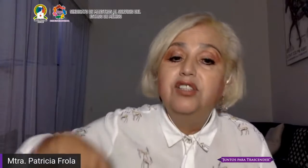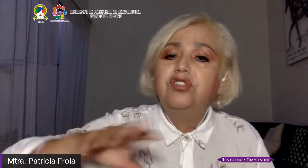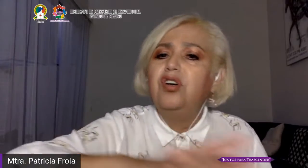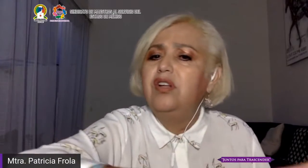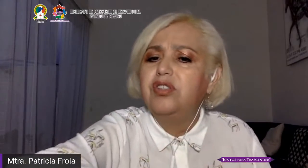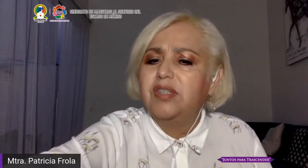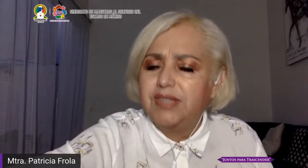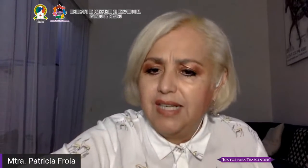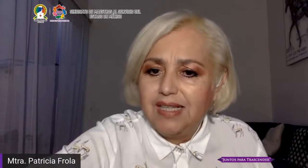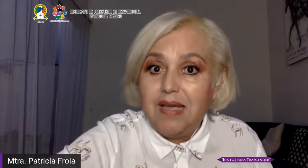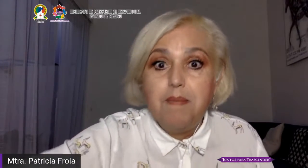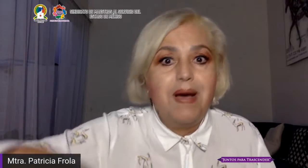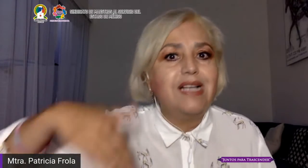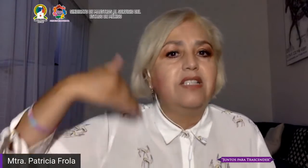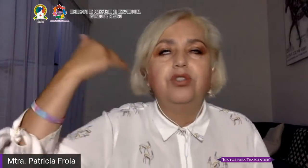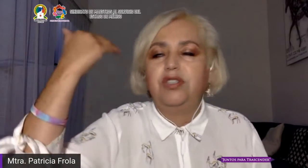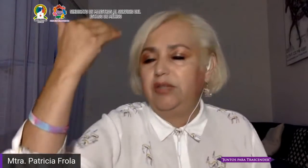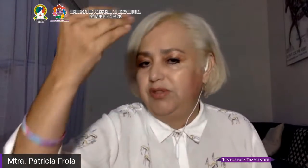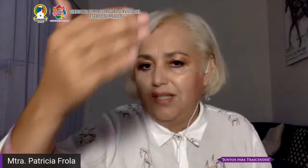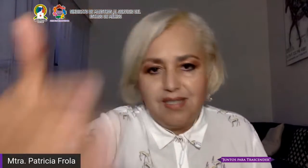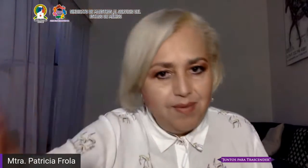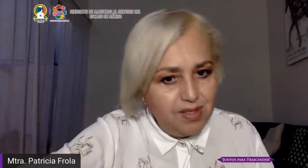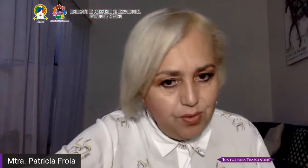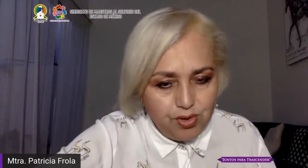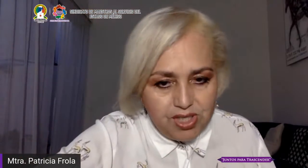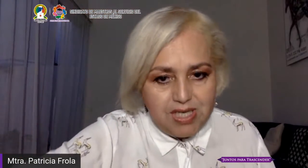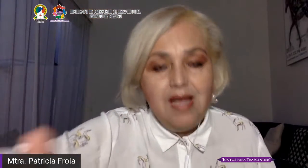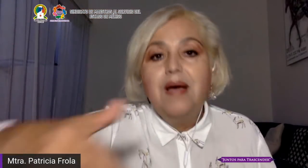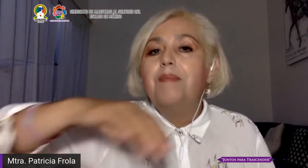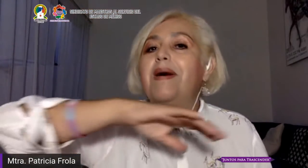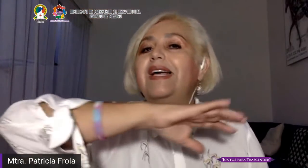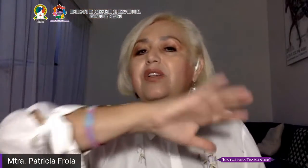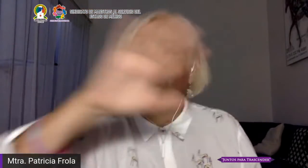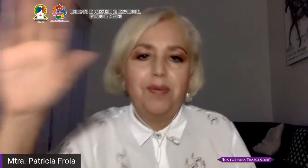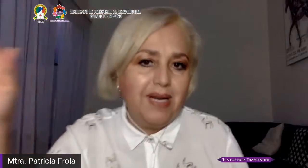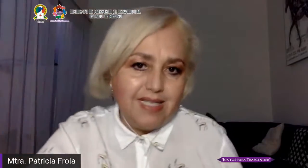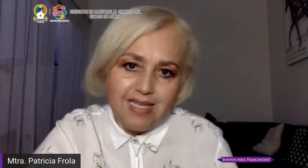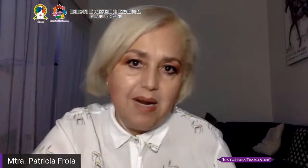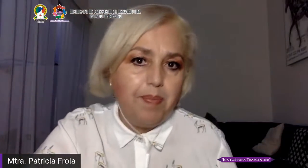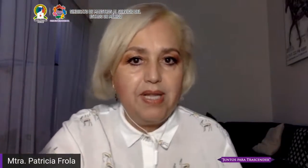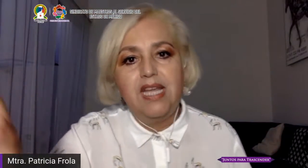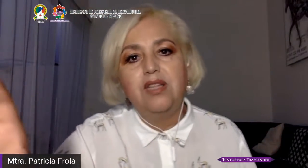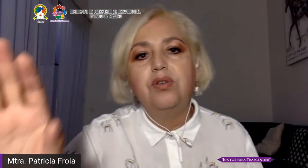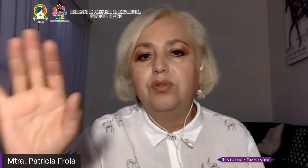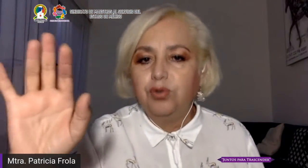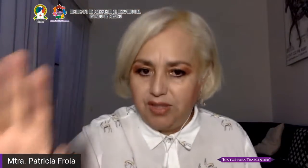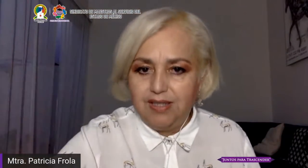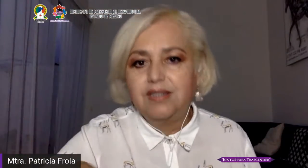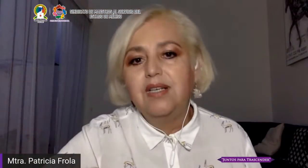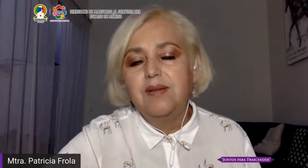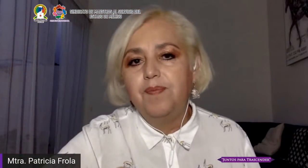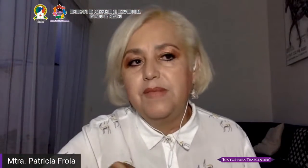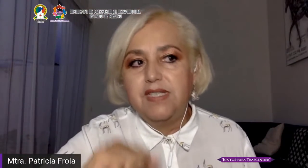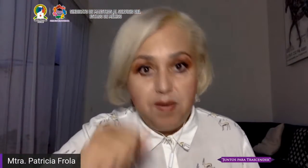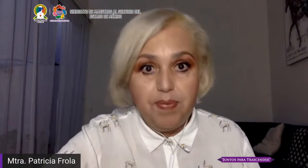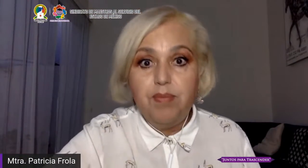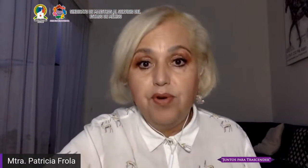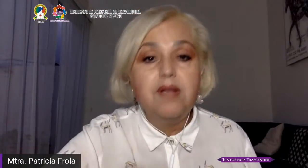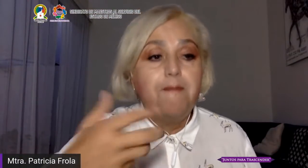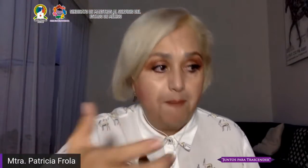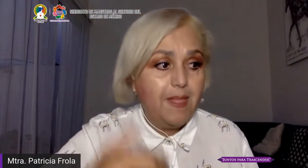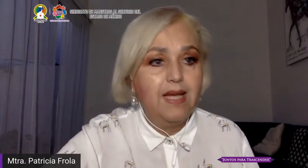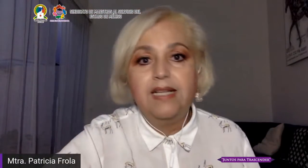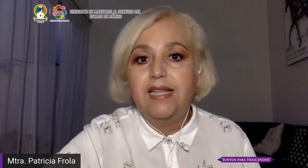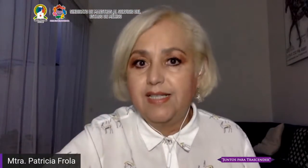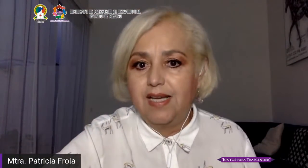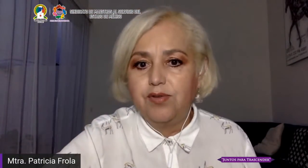pasarela todos los que están aquí más los que ustedes saben de su cosecha más los que van a seguir aprendiendo ustedes siempre